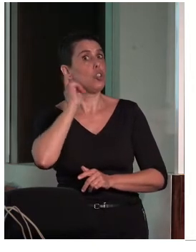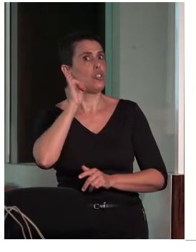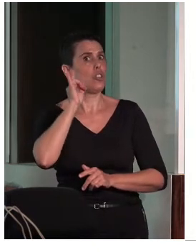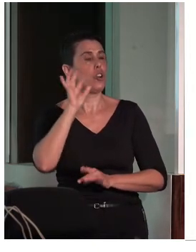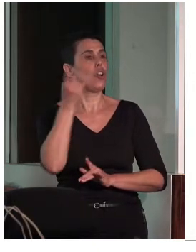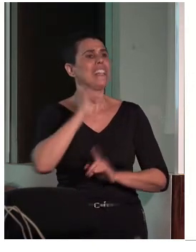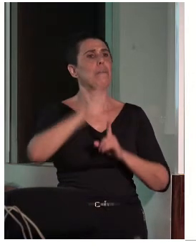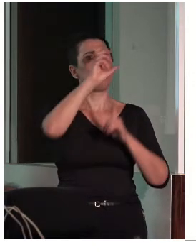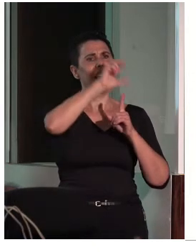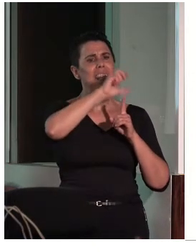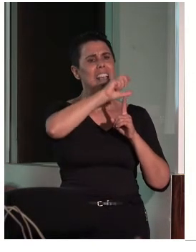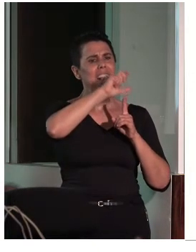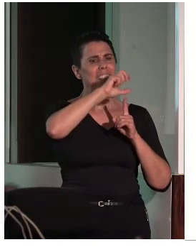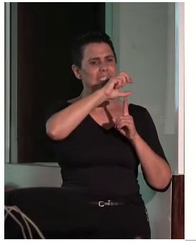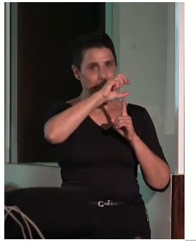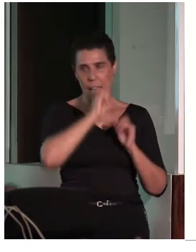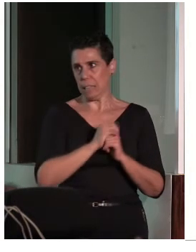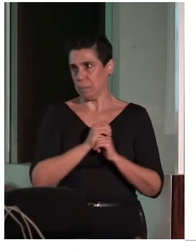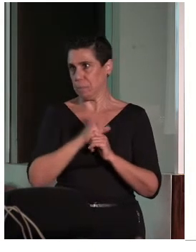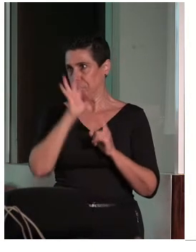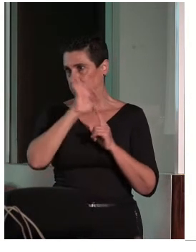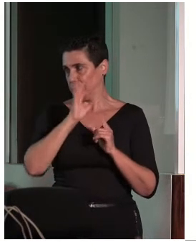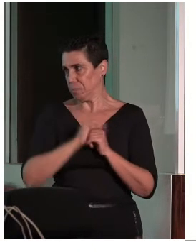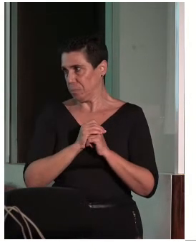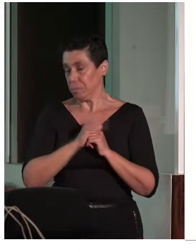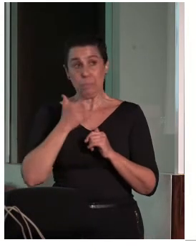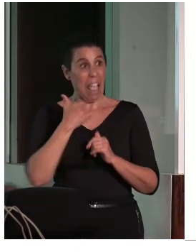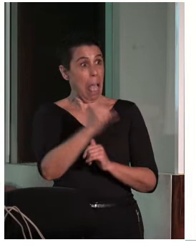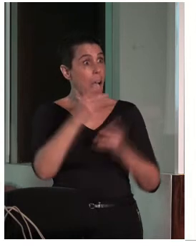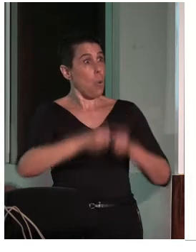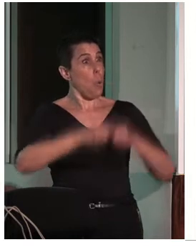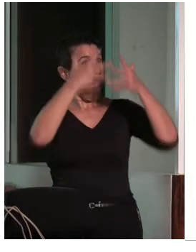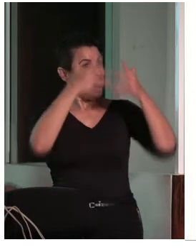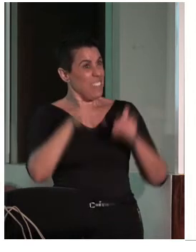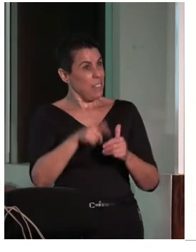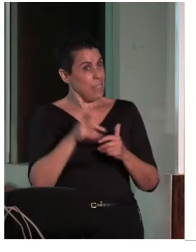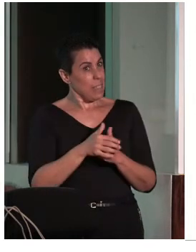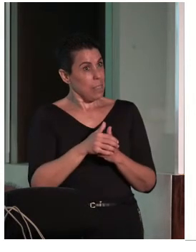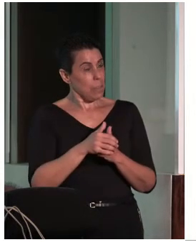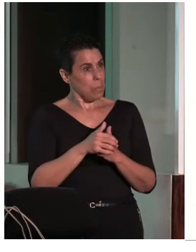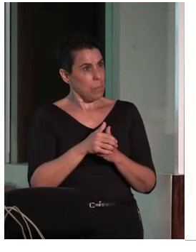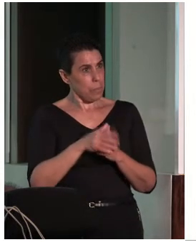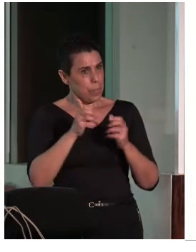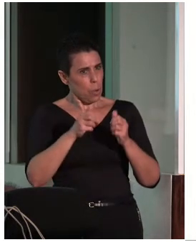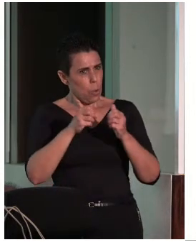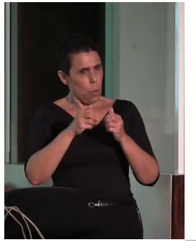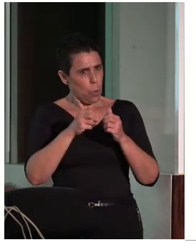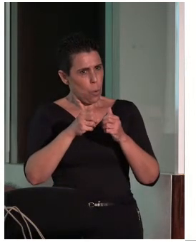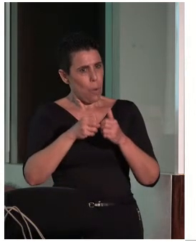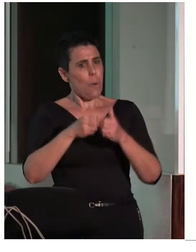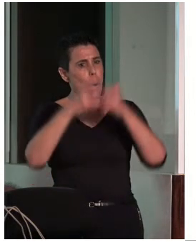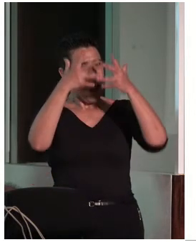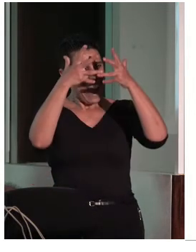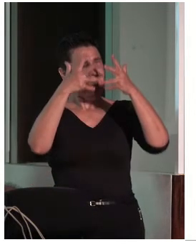paneja, que me parece muy interesante. Hay un edificio que tiene lo que es la comunicación muy